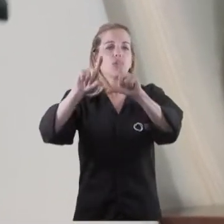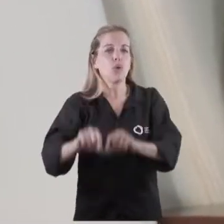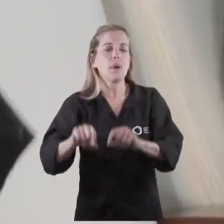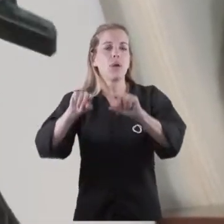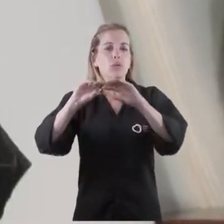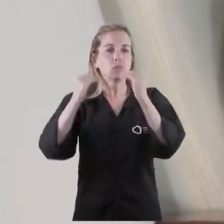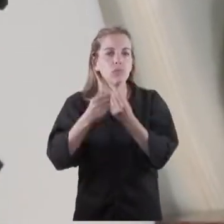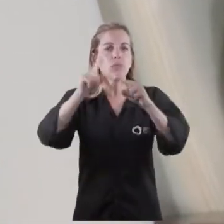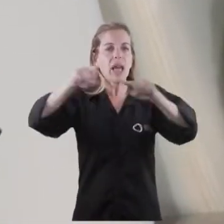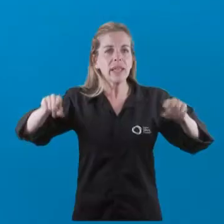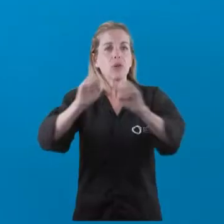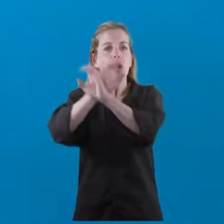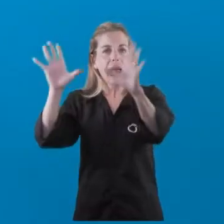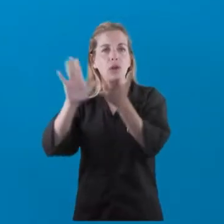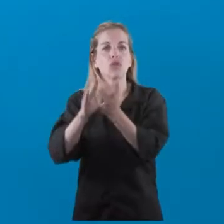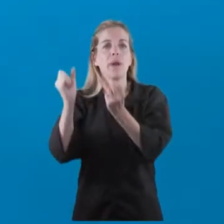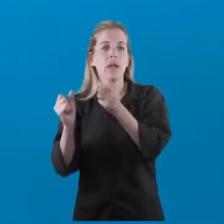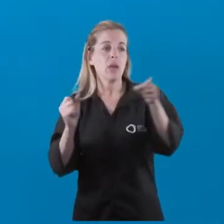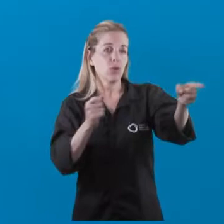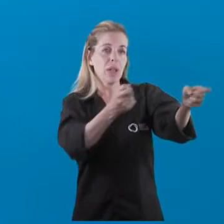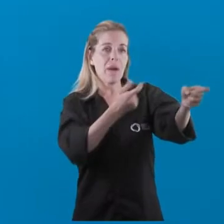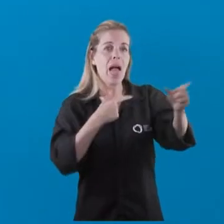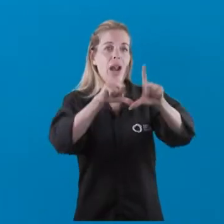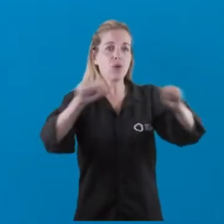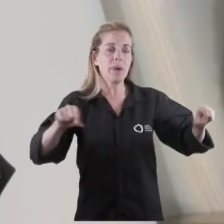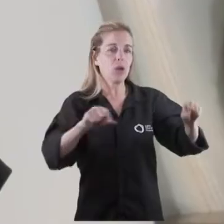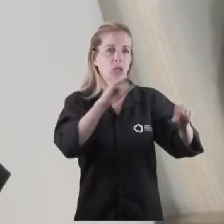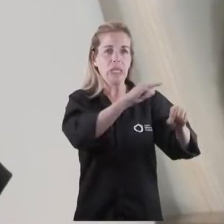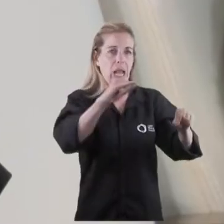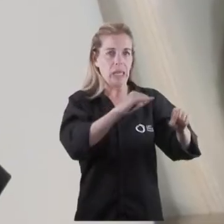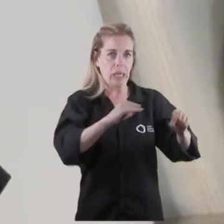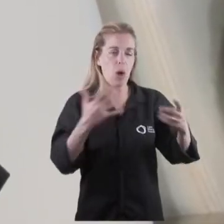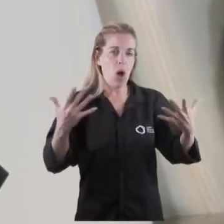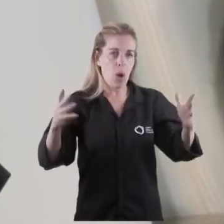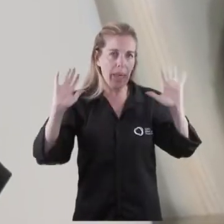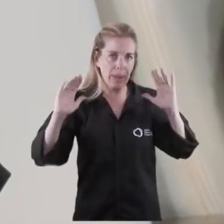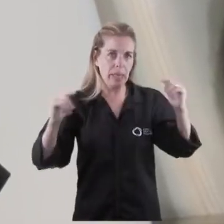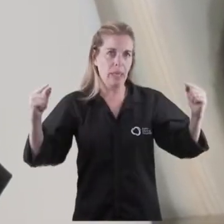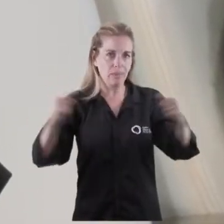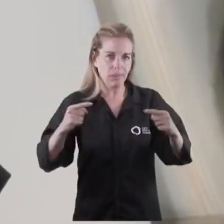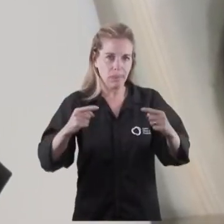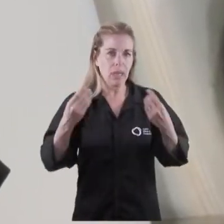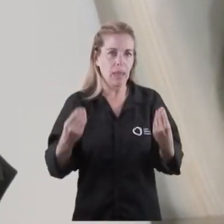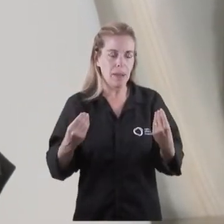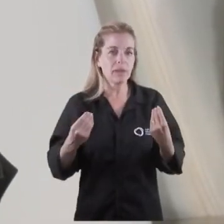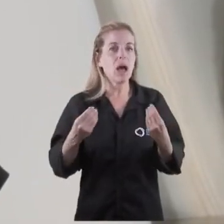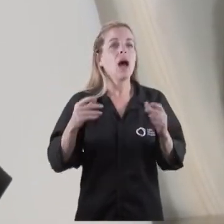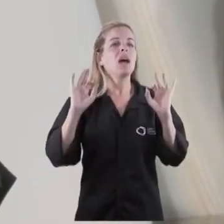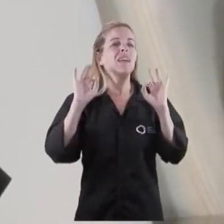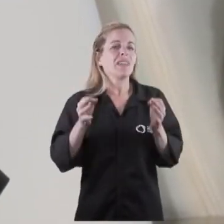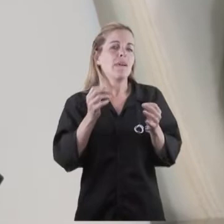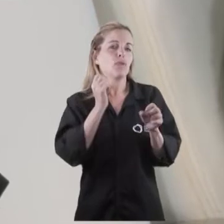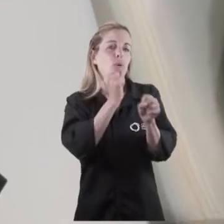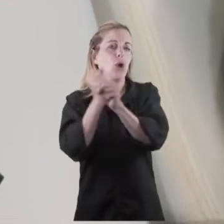bueno... Y usted me va a dar los datos negativos. No es chicana, son datos que están. El Renatep, es de trabajadores de la economía popular,